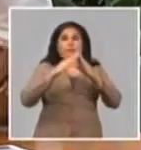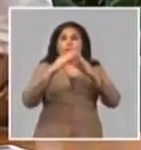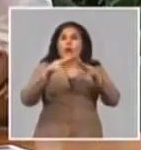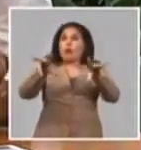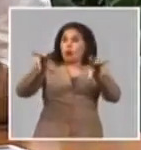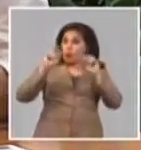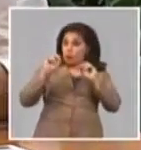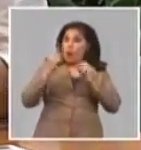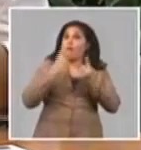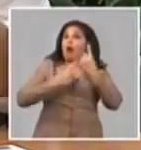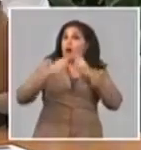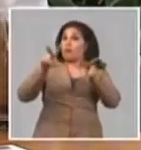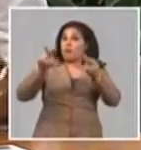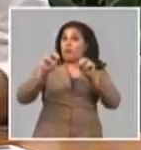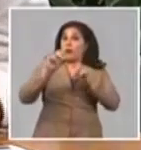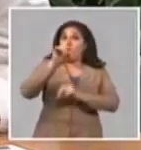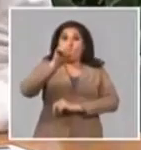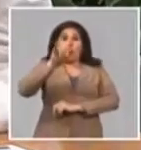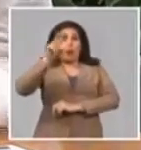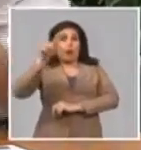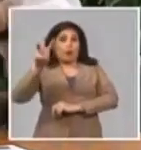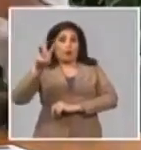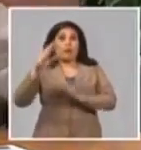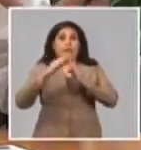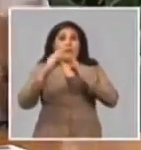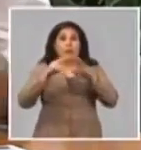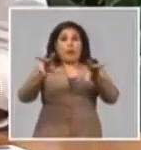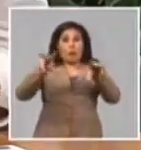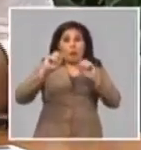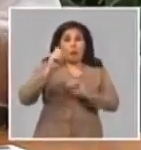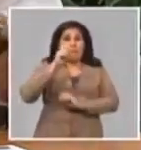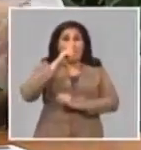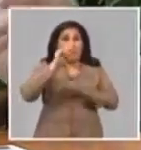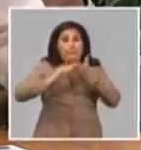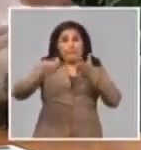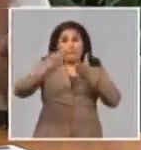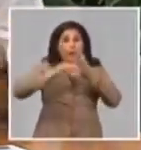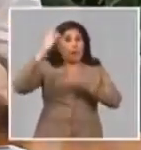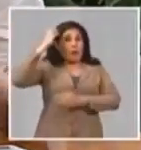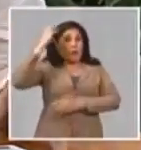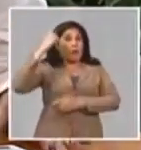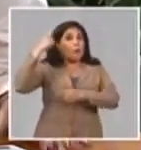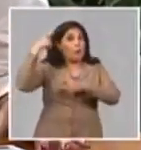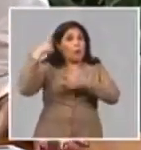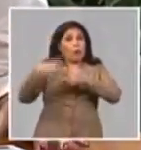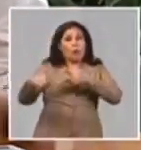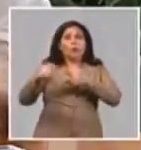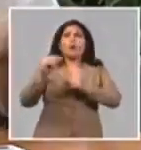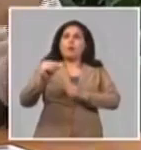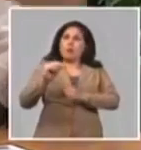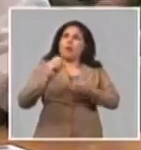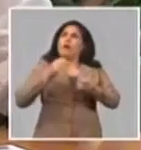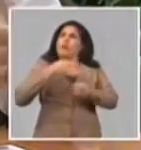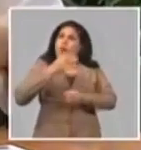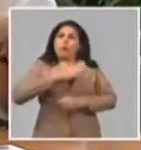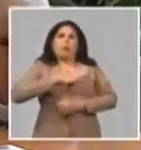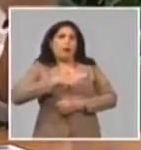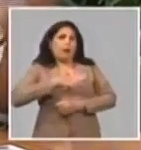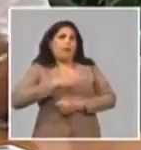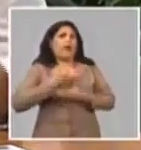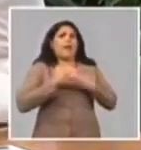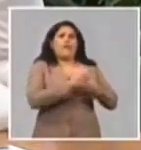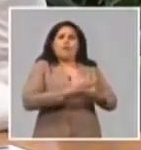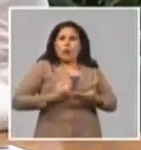nuevas, son 93 viviendas nuevas que se concluyeron por el plan estatal y el resto son por esta vía que te explicaba, que son